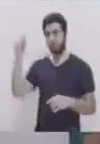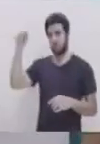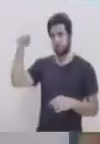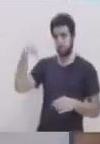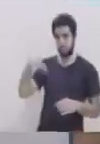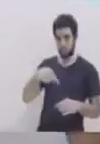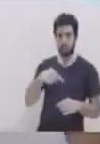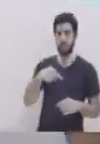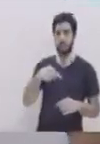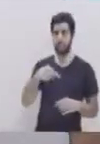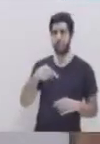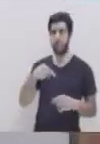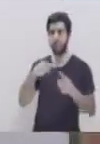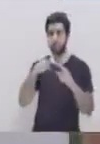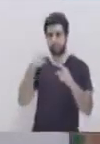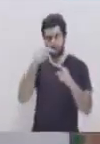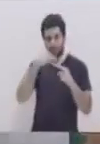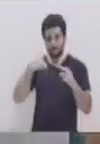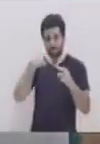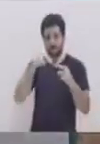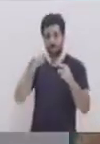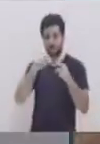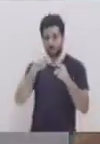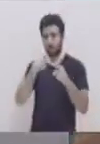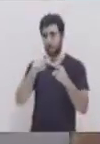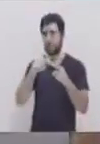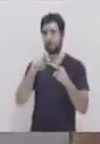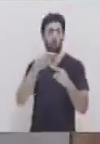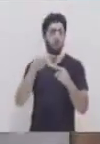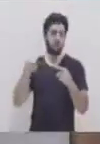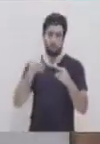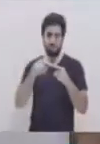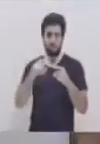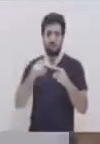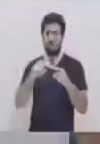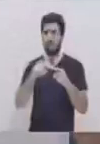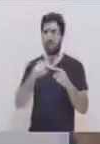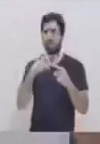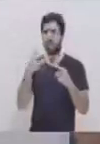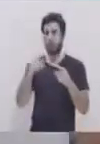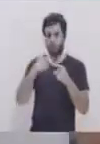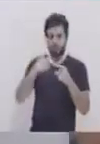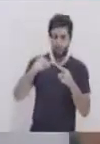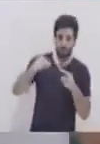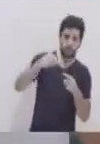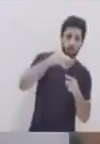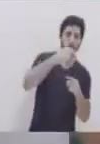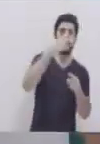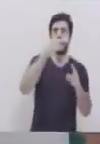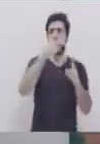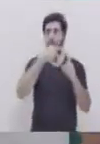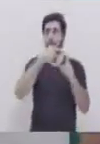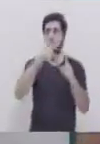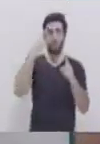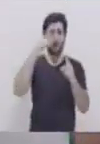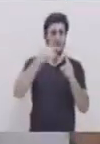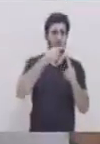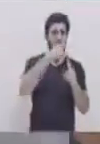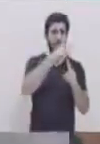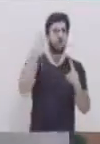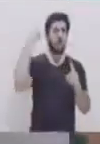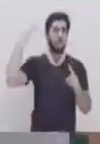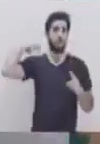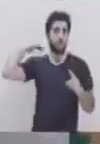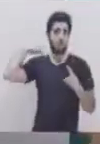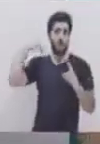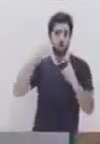derecho por medio de la válvula tricuspida. Luego, pasan por la válvula pulmonar hacia la arteria pulmonar y se dirigen